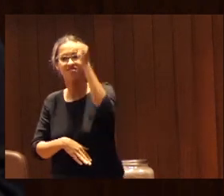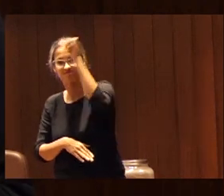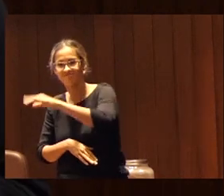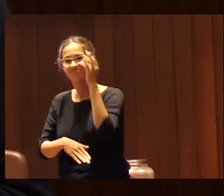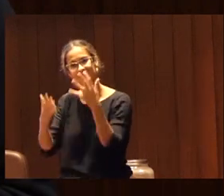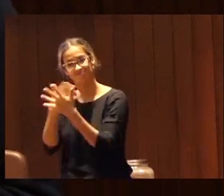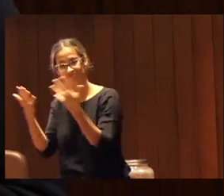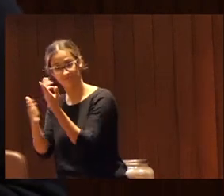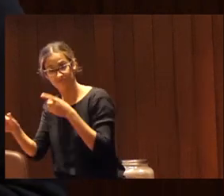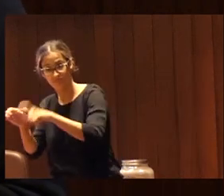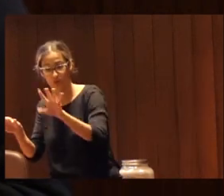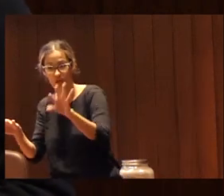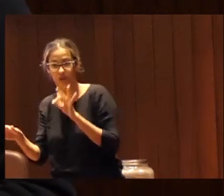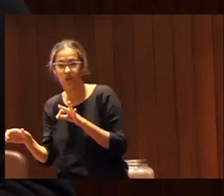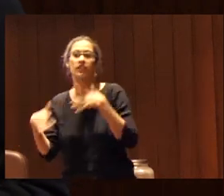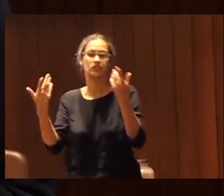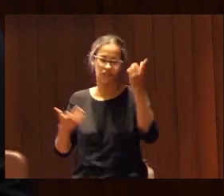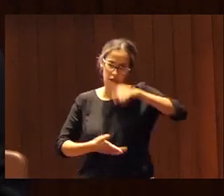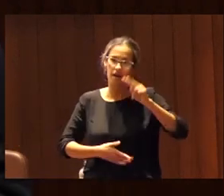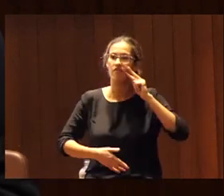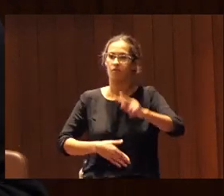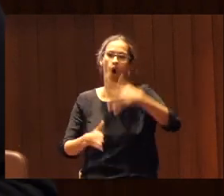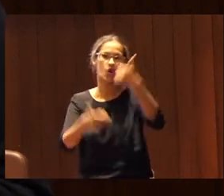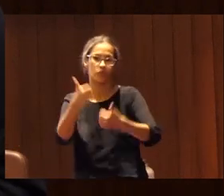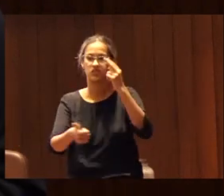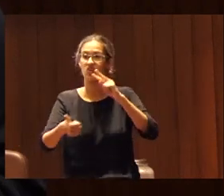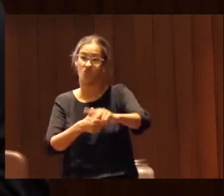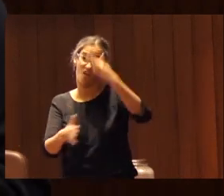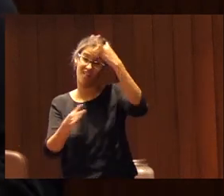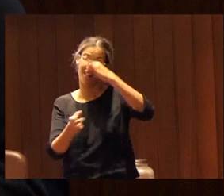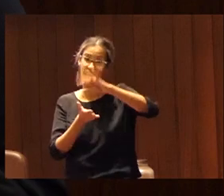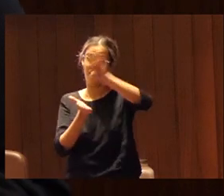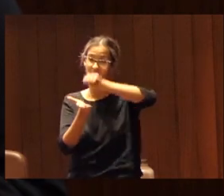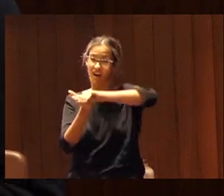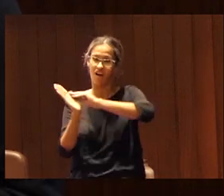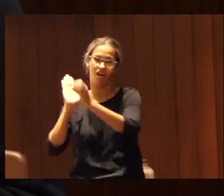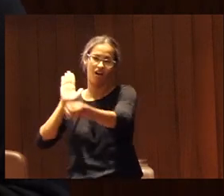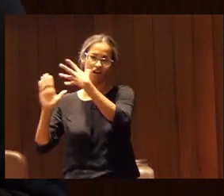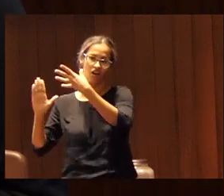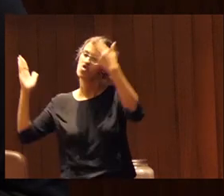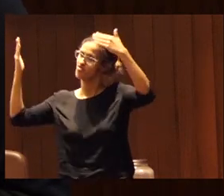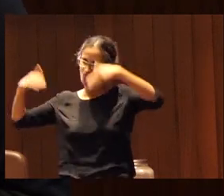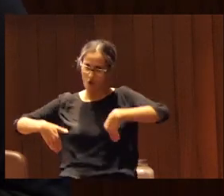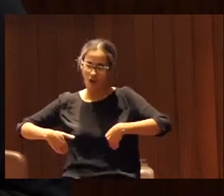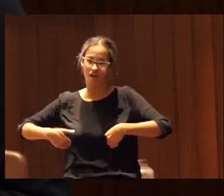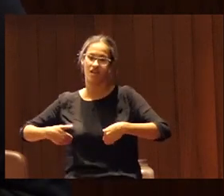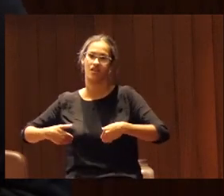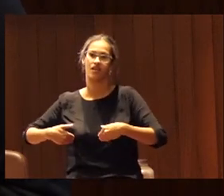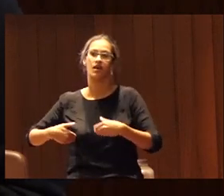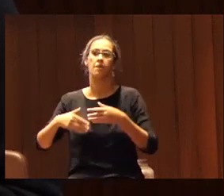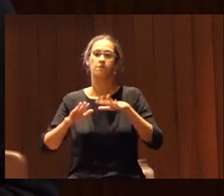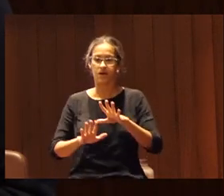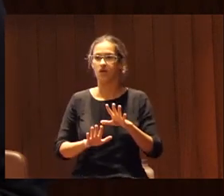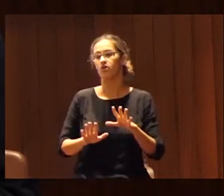y también observamos partidos competiciones no he traído los datos pero desde luego os adelanto que medimos las